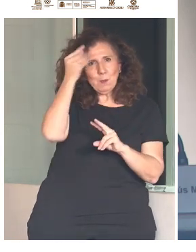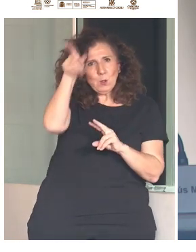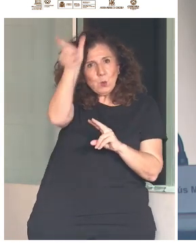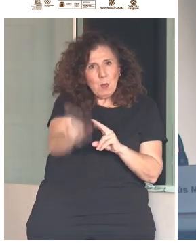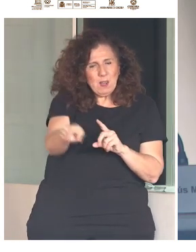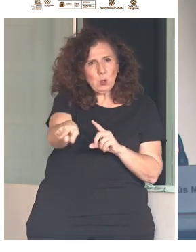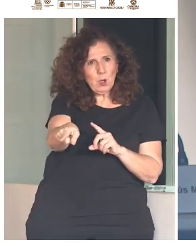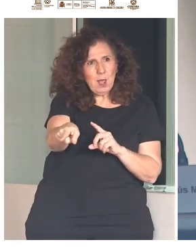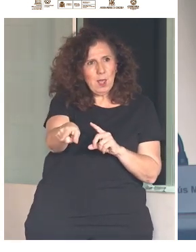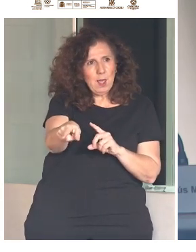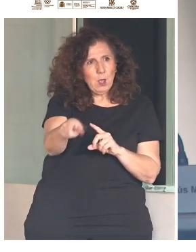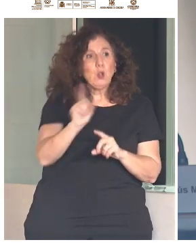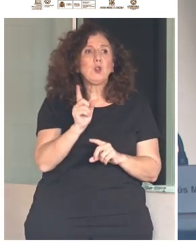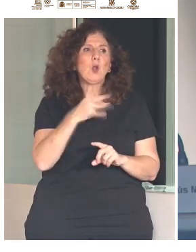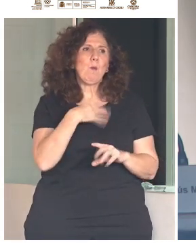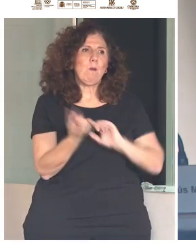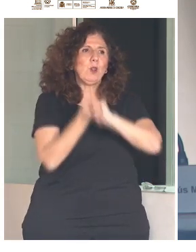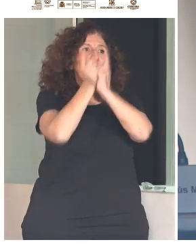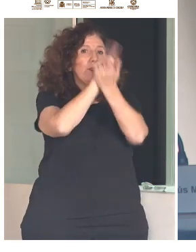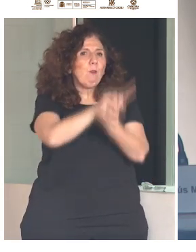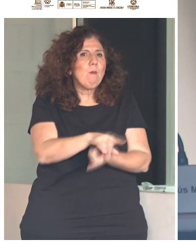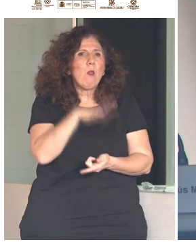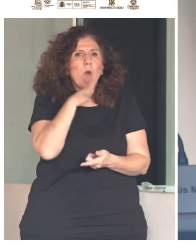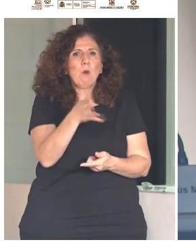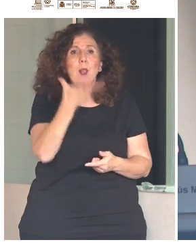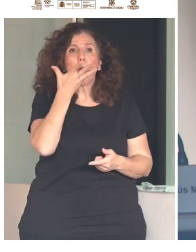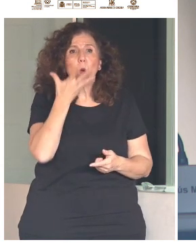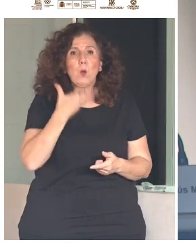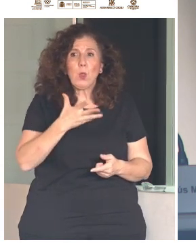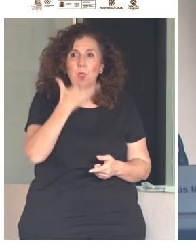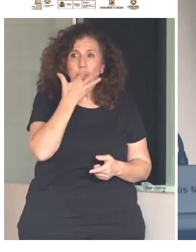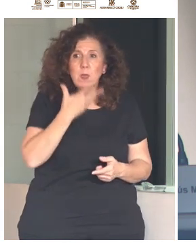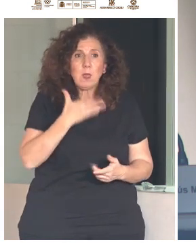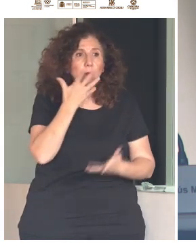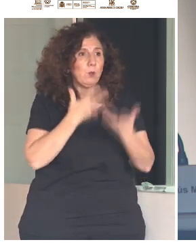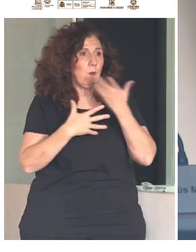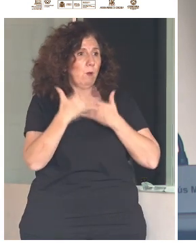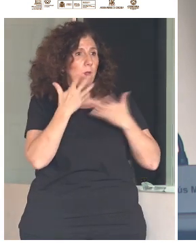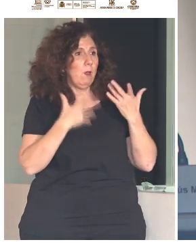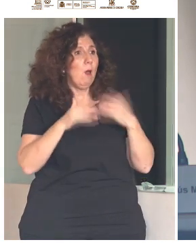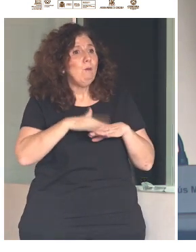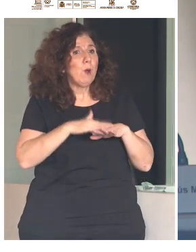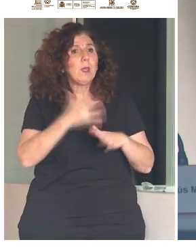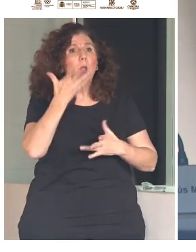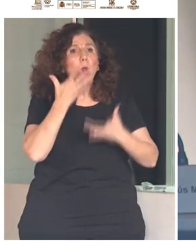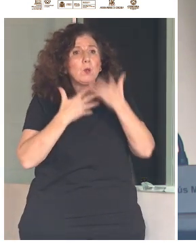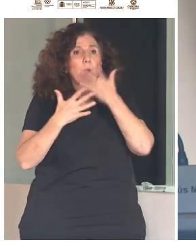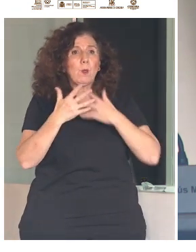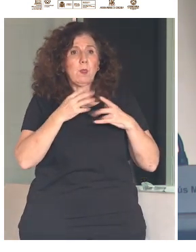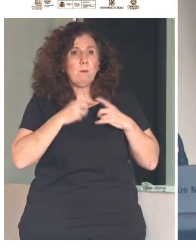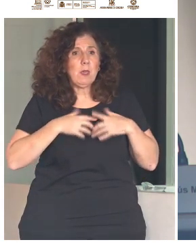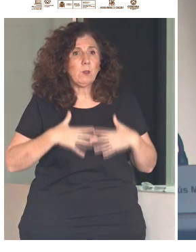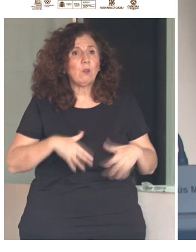Esto solo se puede transformar a través del conocimiento, porque los conocimientos liberan el